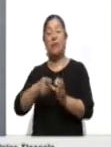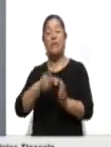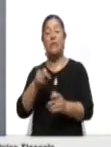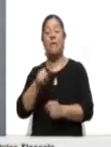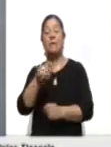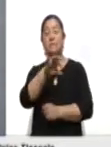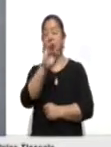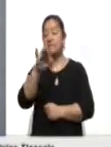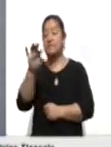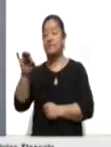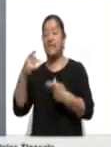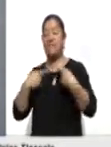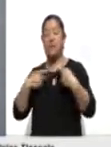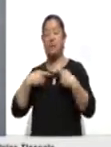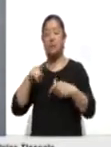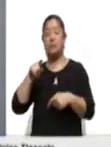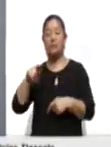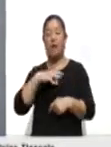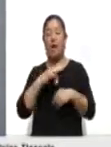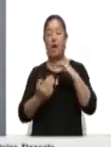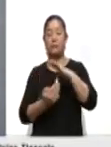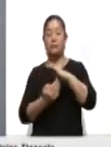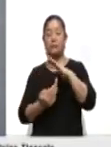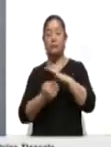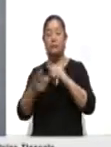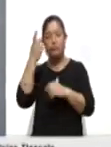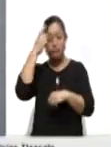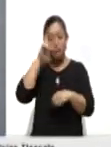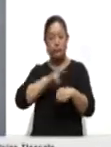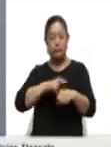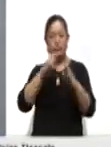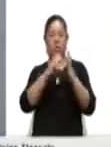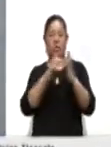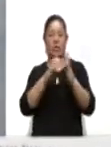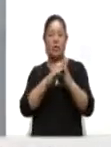seleccionados como funcionarios de mesas directivas de casilla.